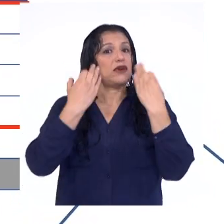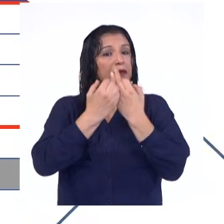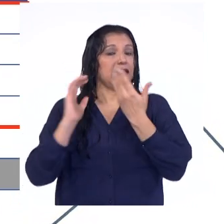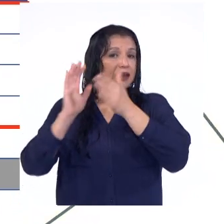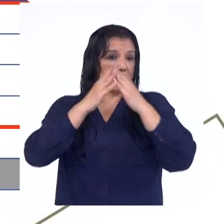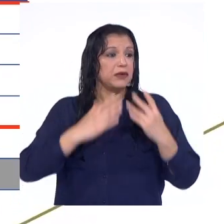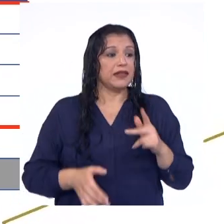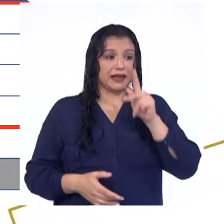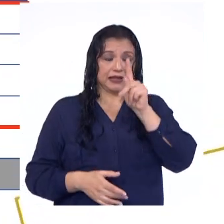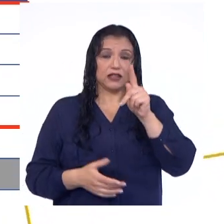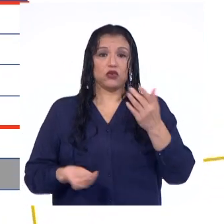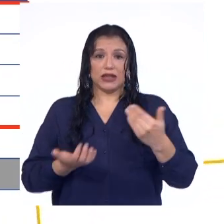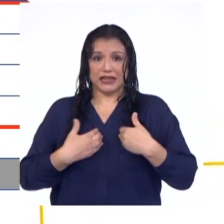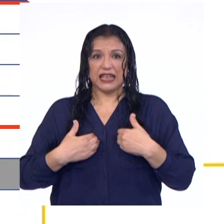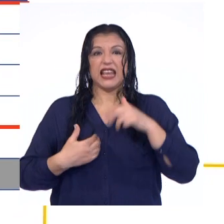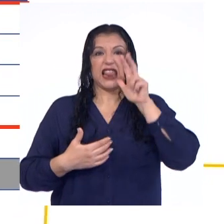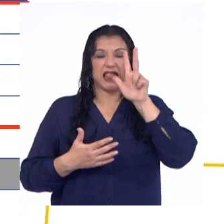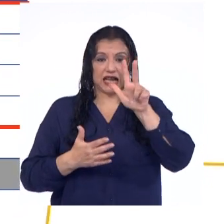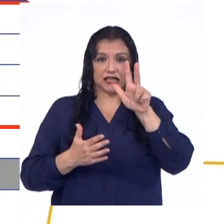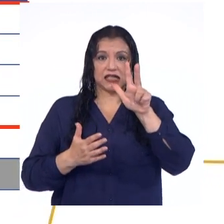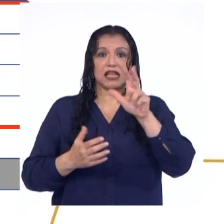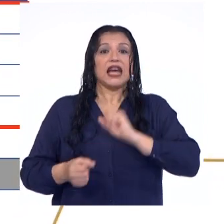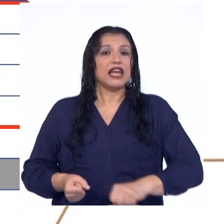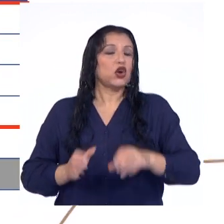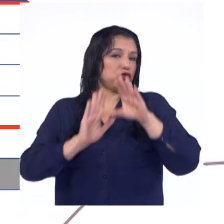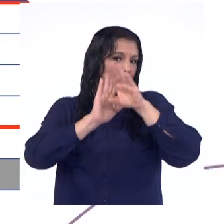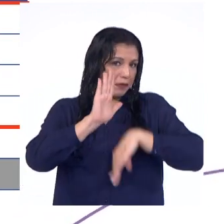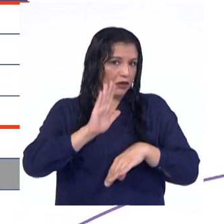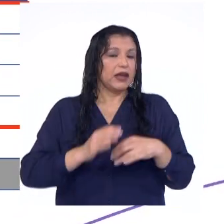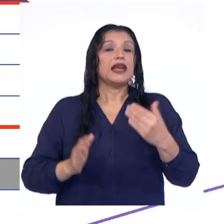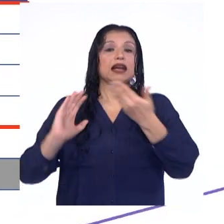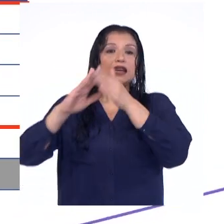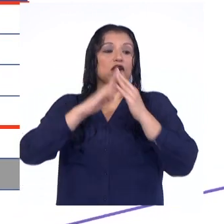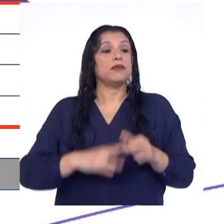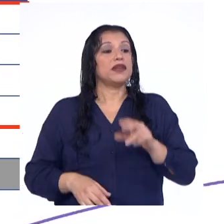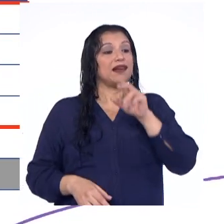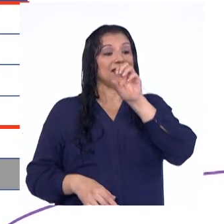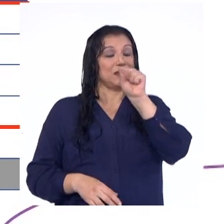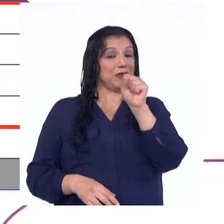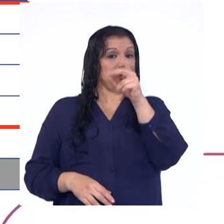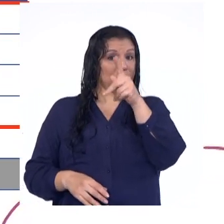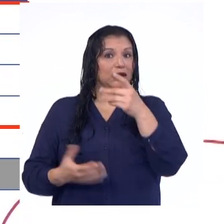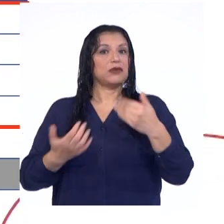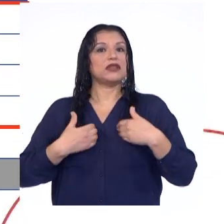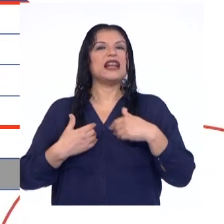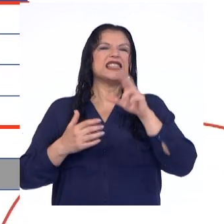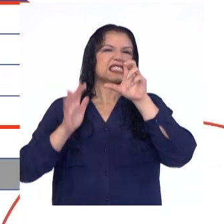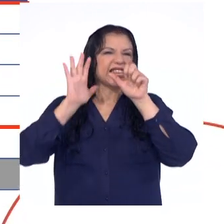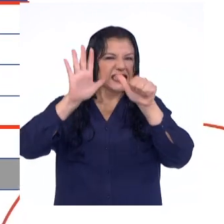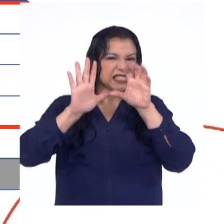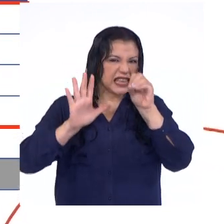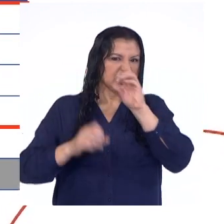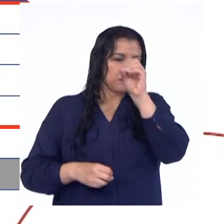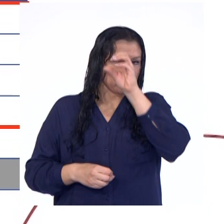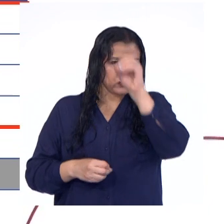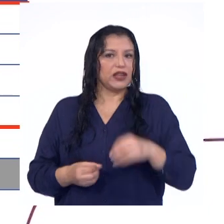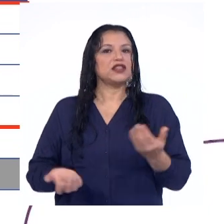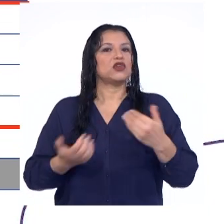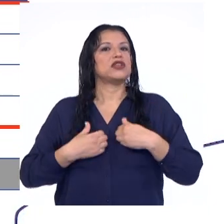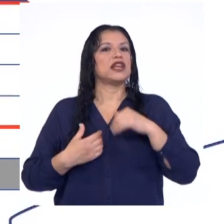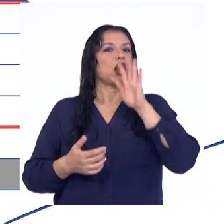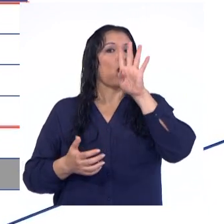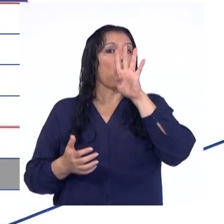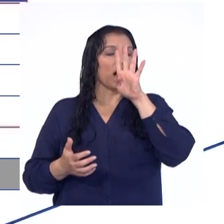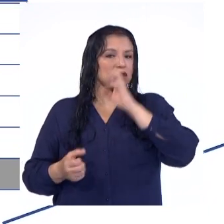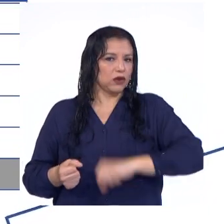Kishwa tienen 3 hijos o menos. Y que en la comunidad Shipibo con Ivo, el 60% de familias tienen 4